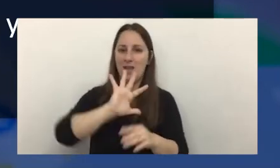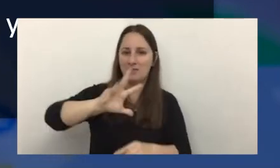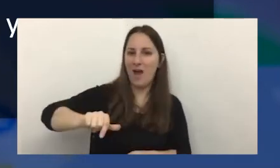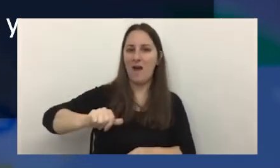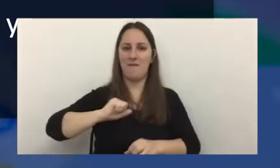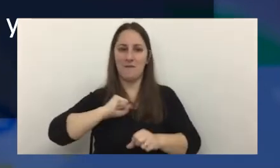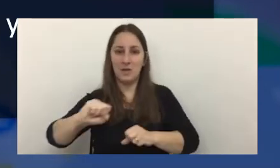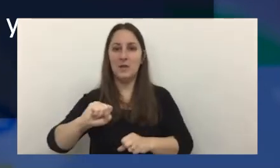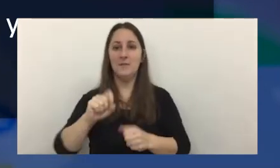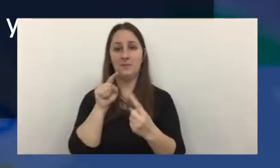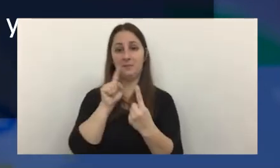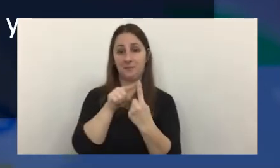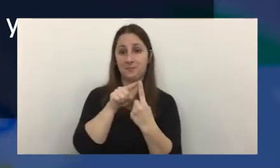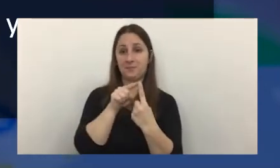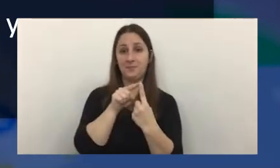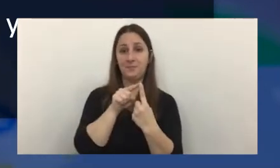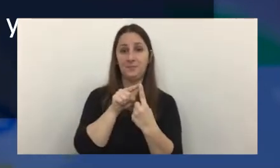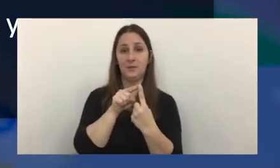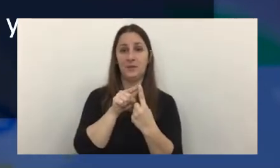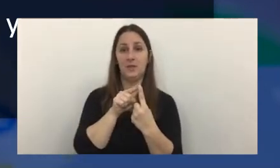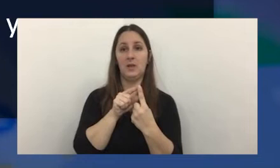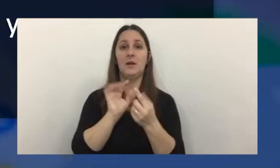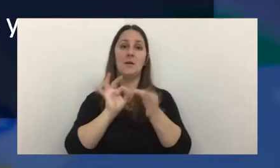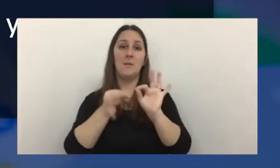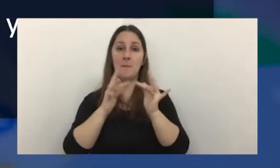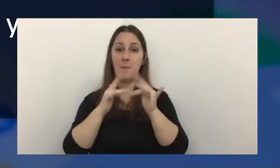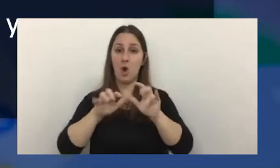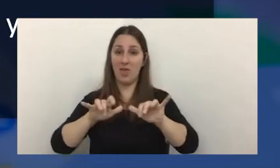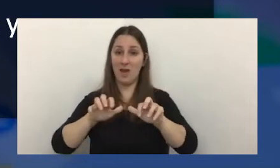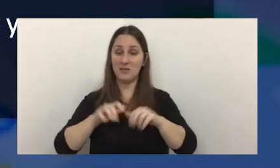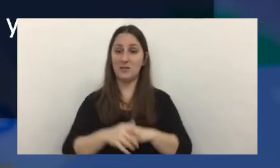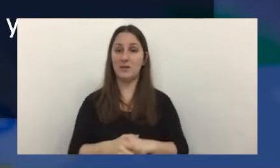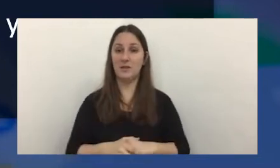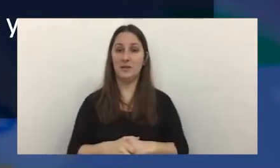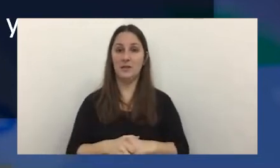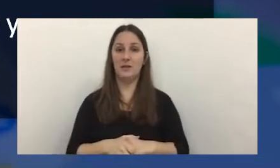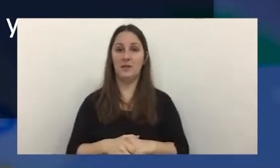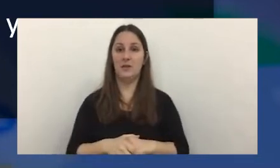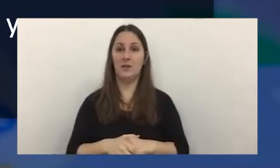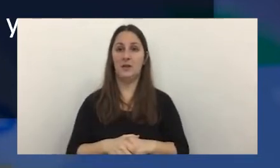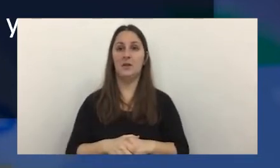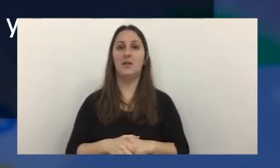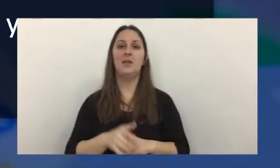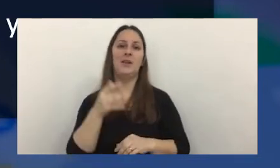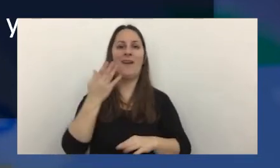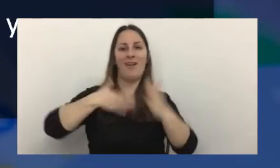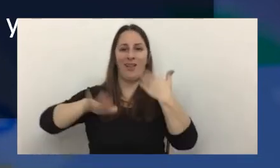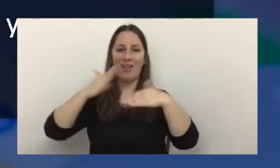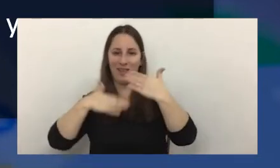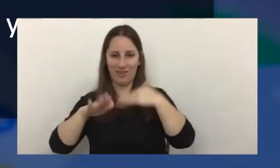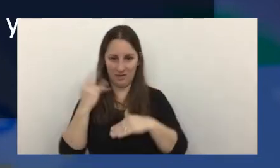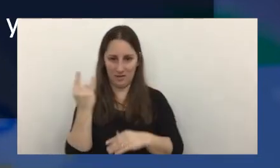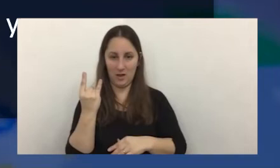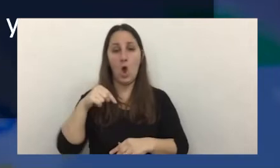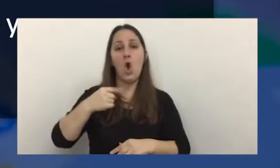son precisamente las criptomonedas monedas y el metaverso hoy hay más de mil